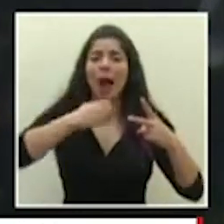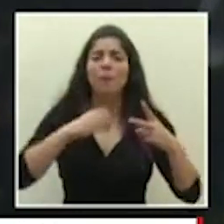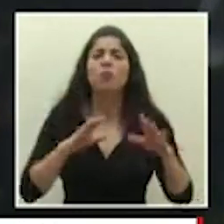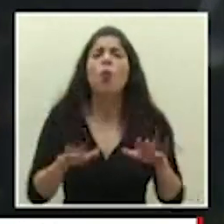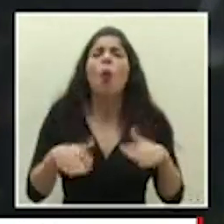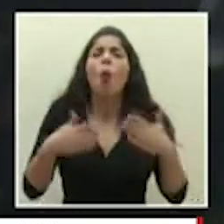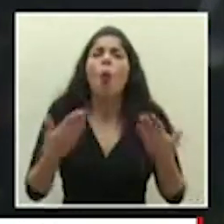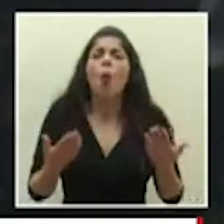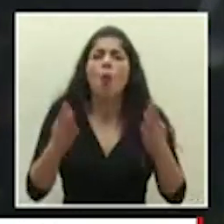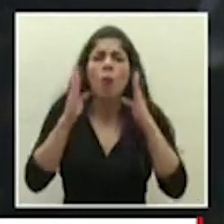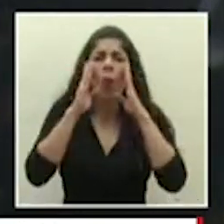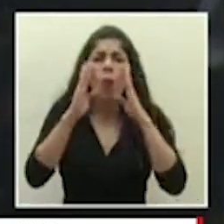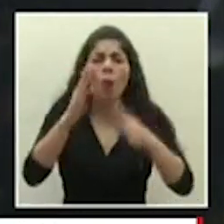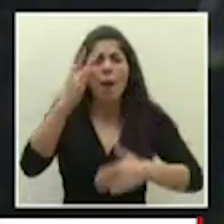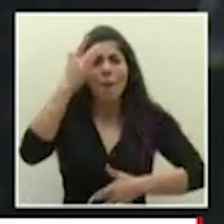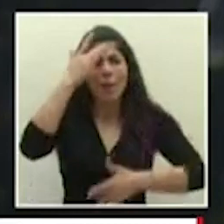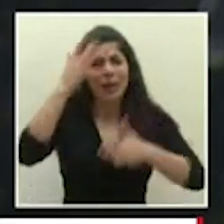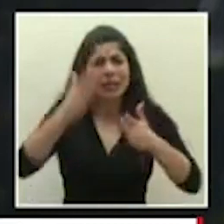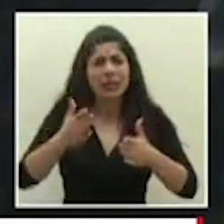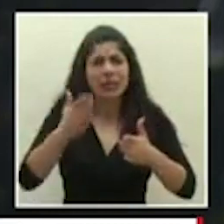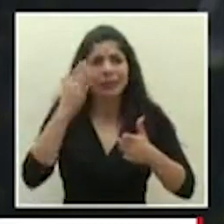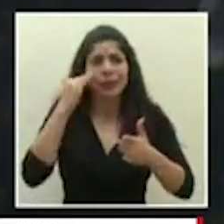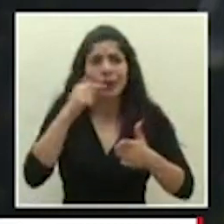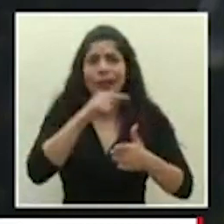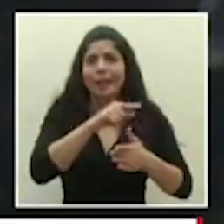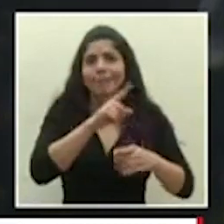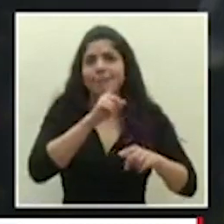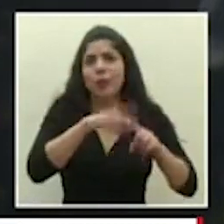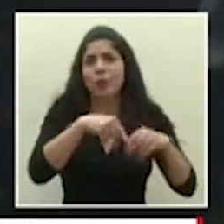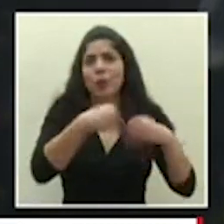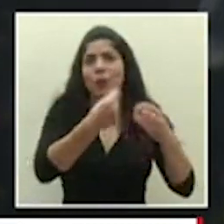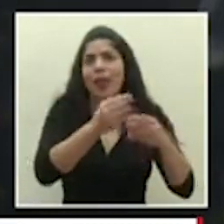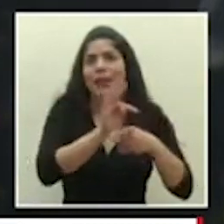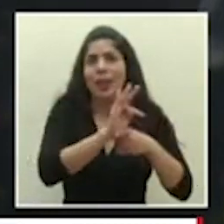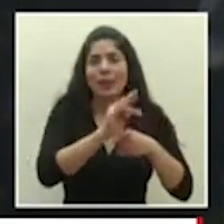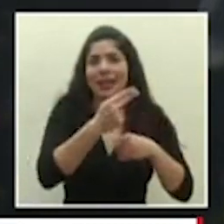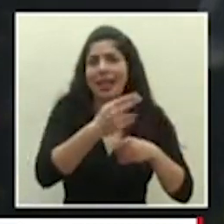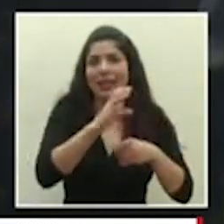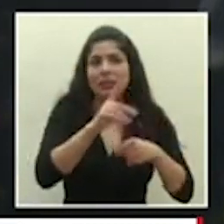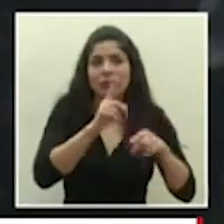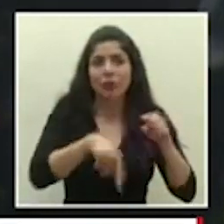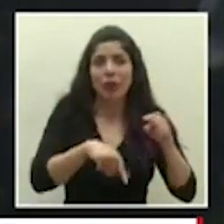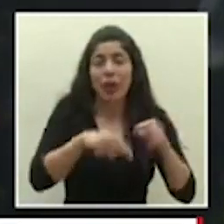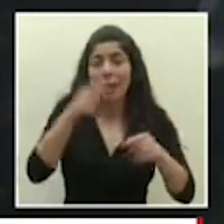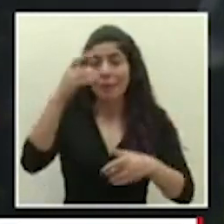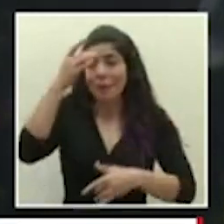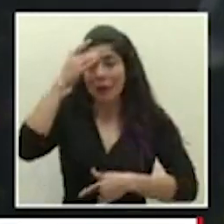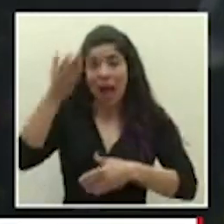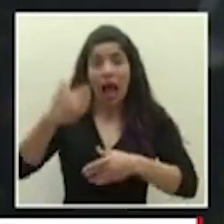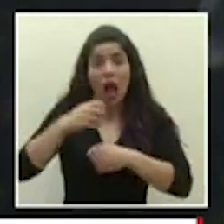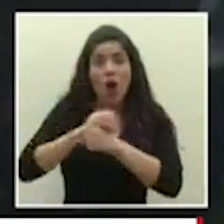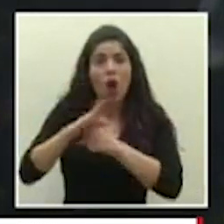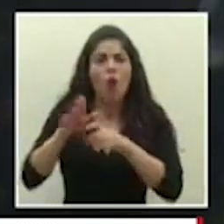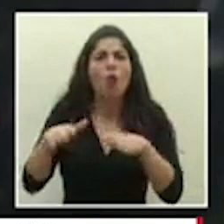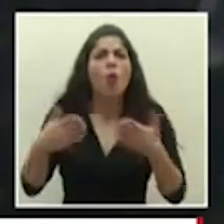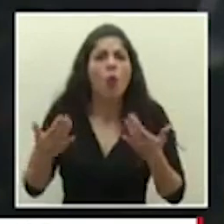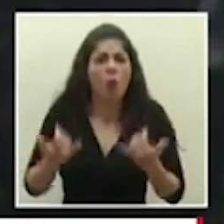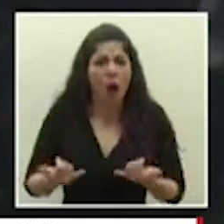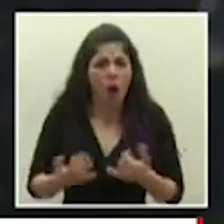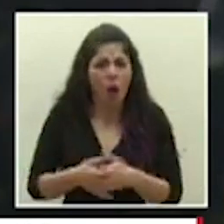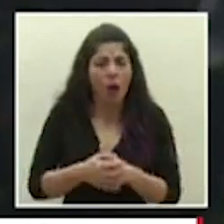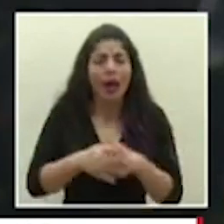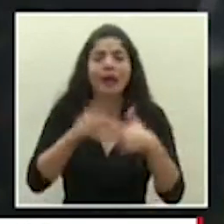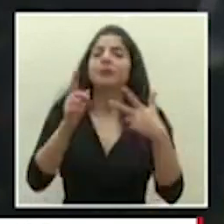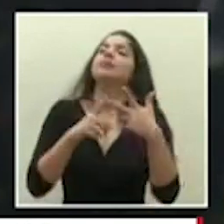se va a atender ahora a los pacientes ya que no se pueden tratar con hidroxicloroquina a los pacientes que tienen COVID y que